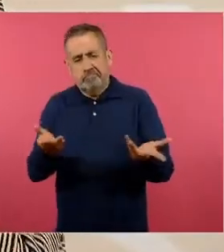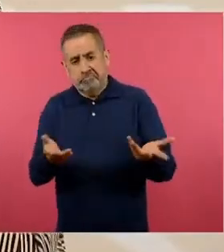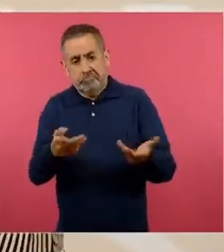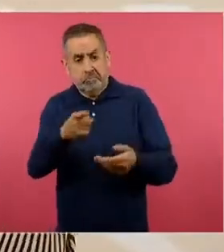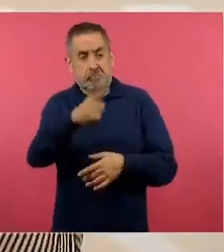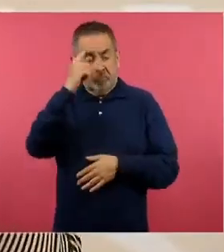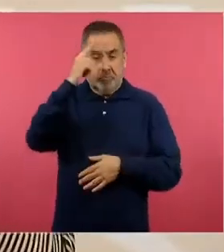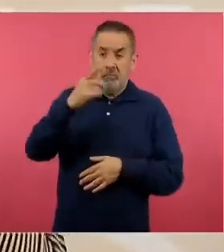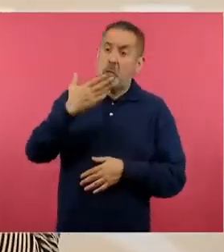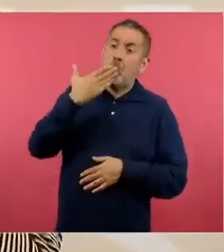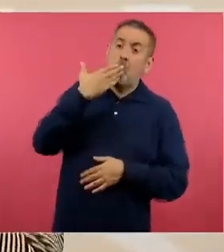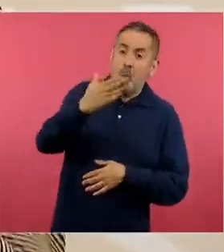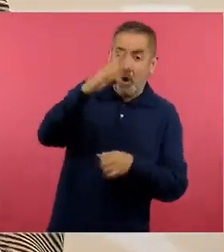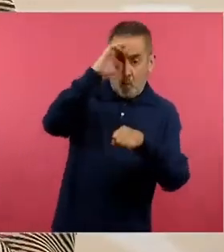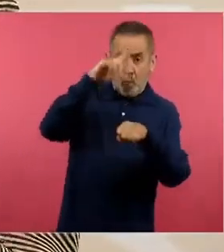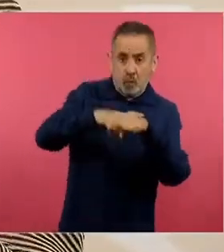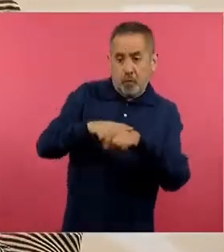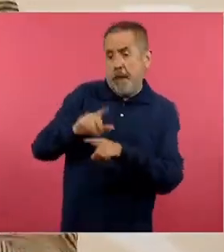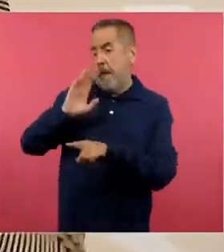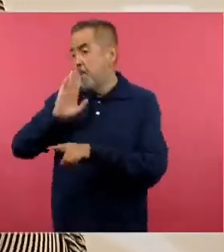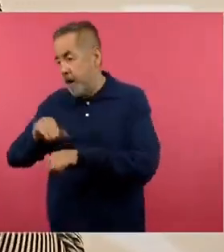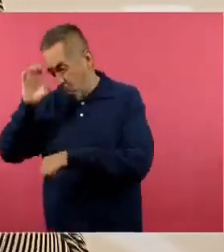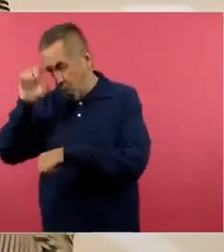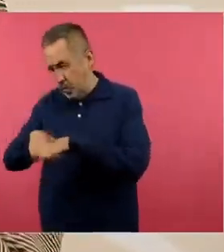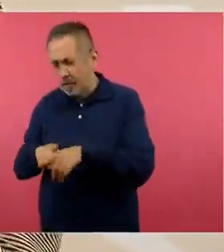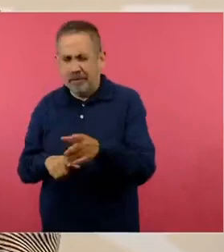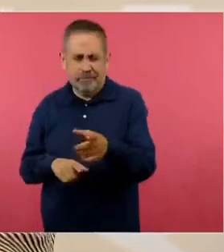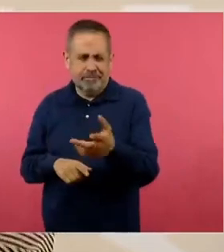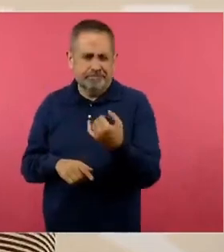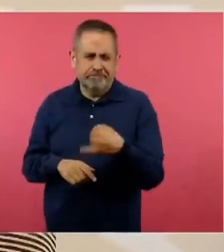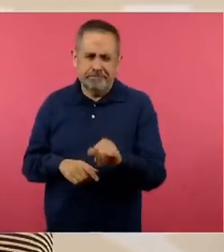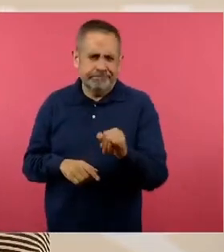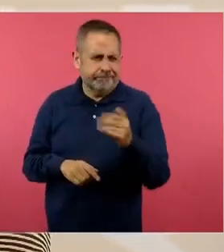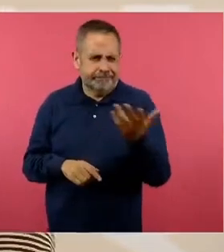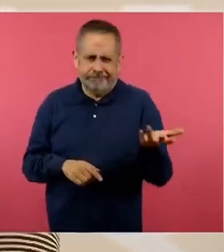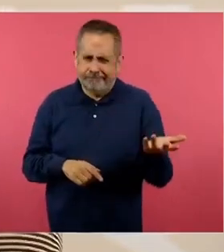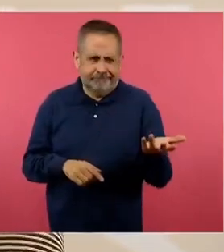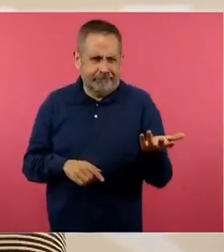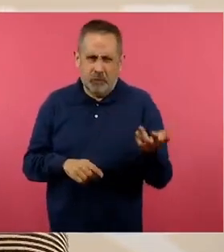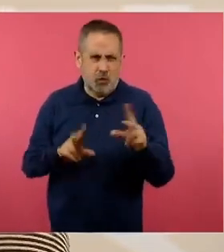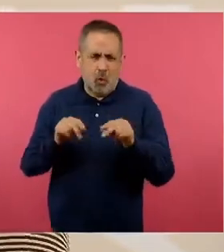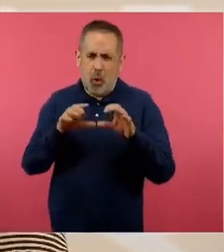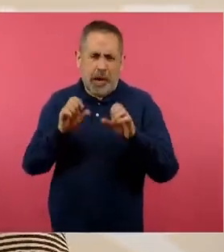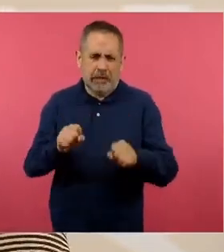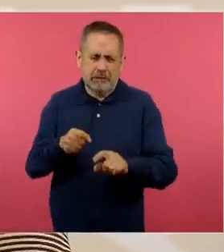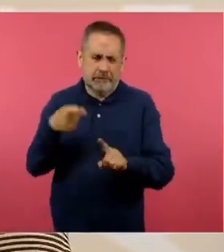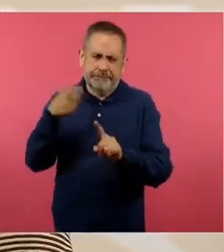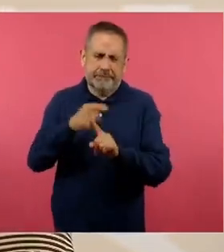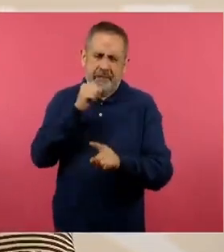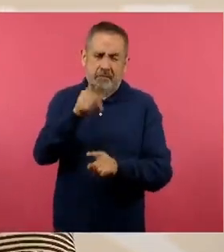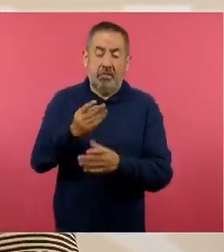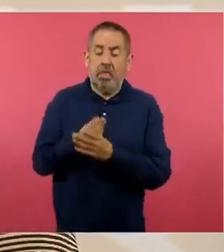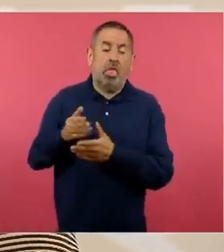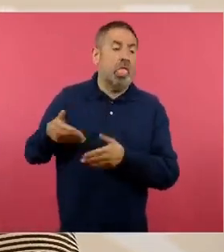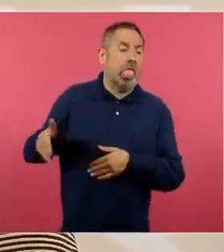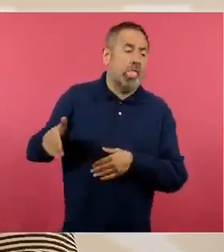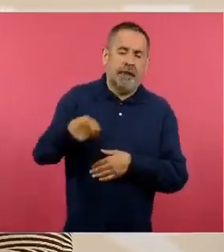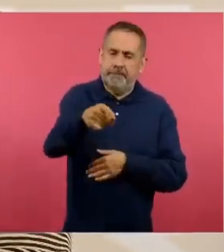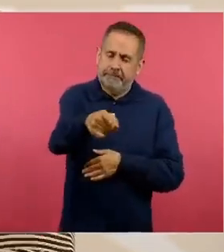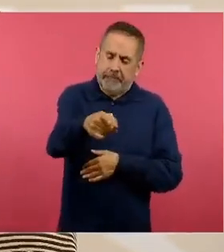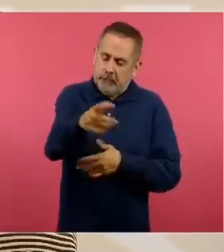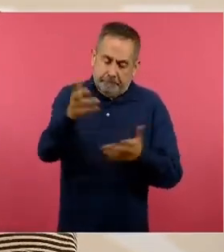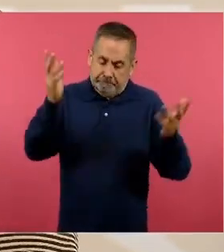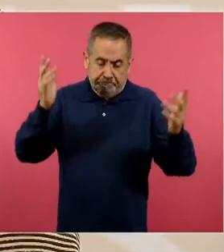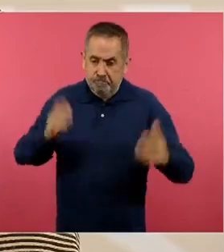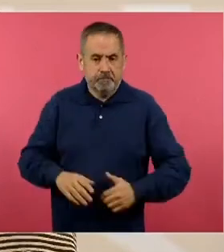es plantear que hay una buena cultura y una mala cultura y eso al final creo yo es un sesgo clasista y sobre la